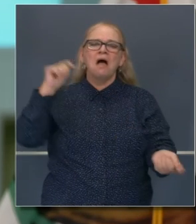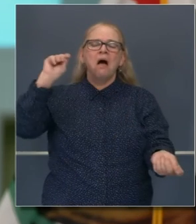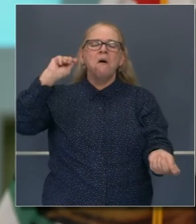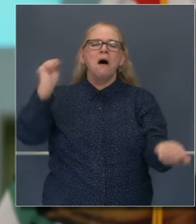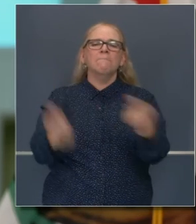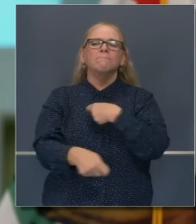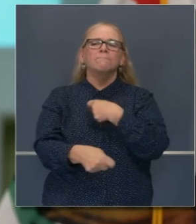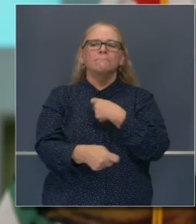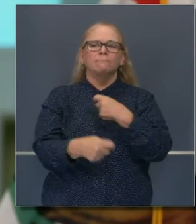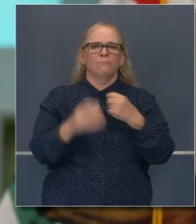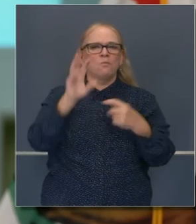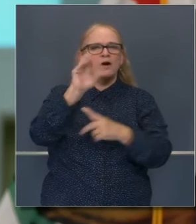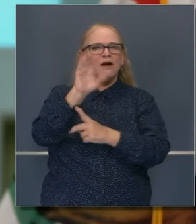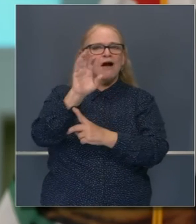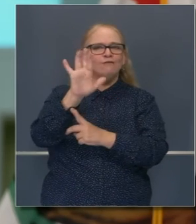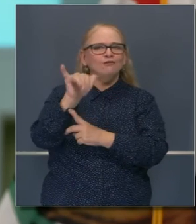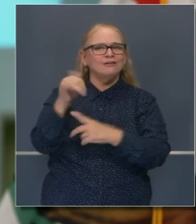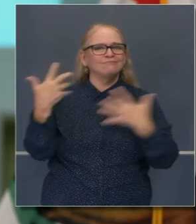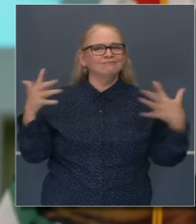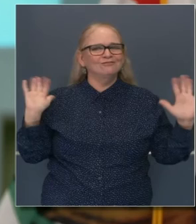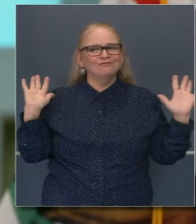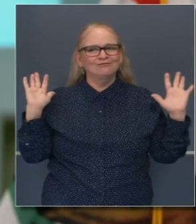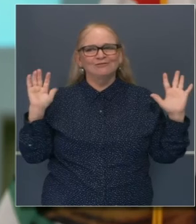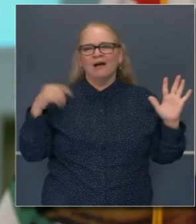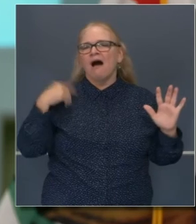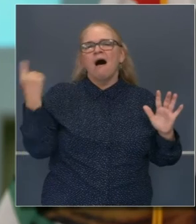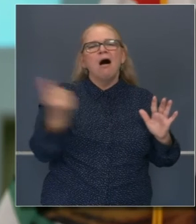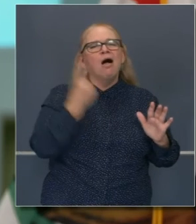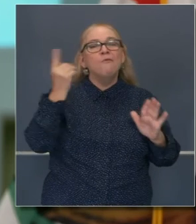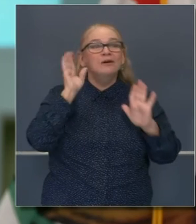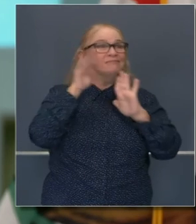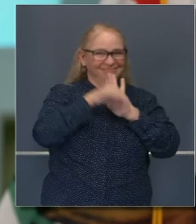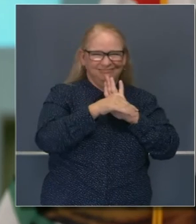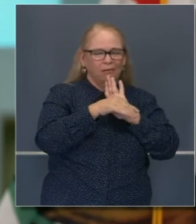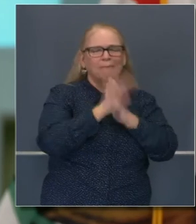Estado nos recuperamos, nos sobrepusimos a eso, como siempre lo hemos hecho.